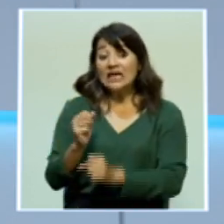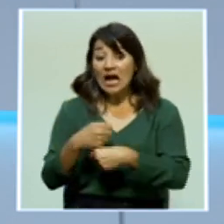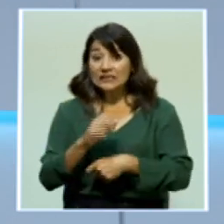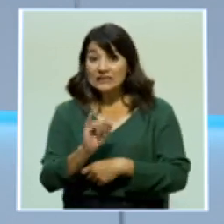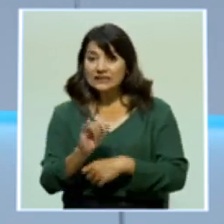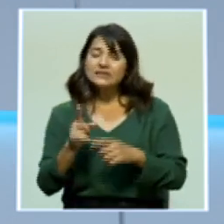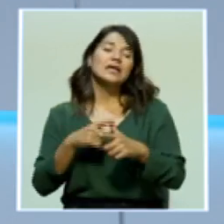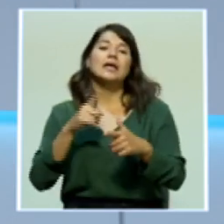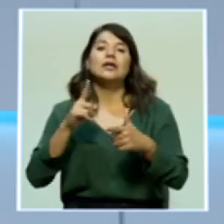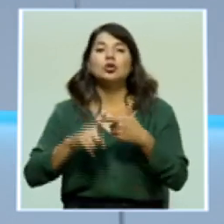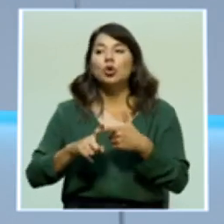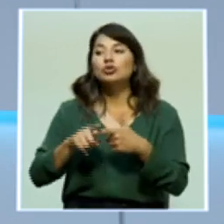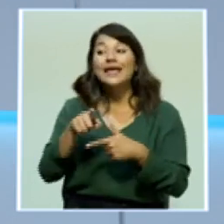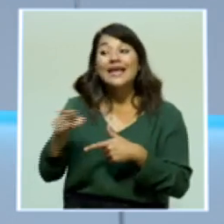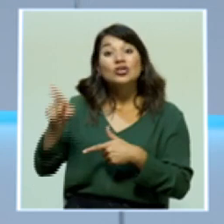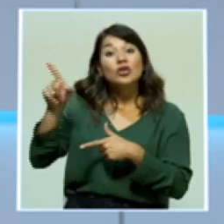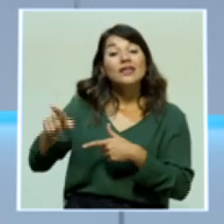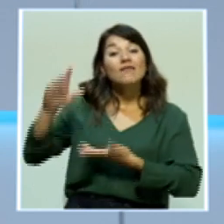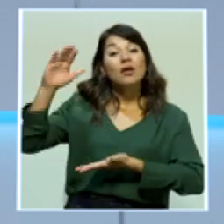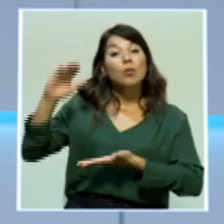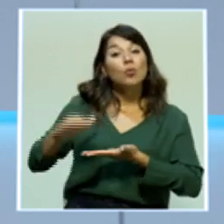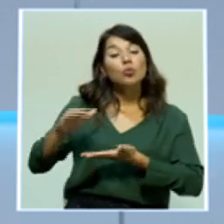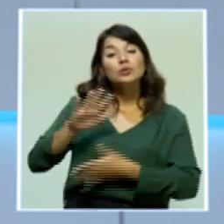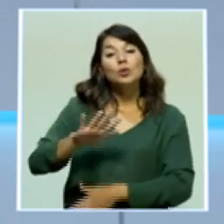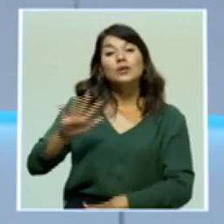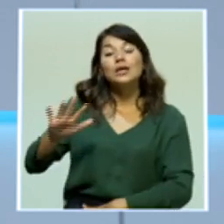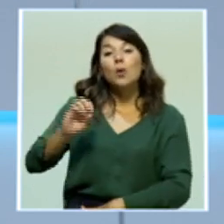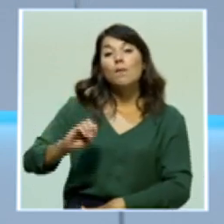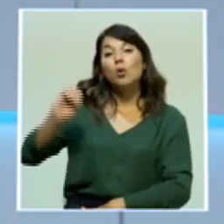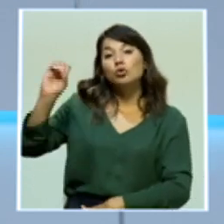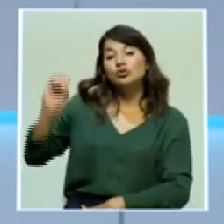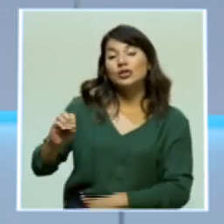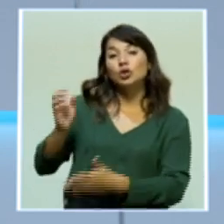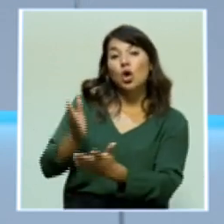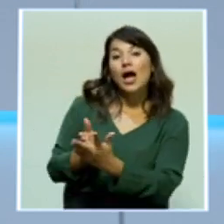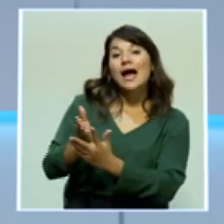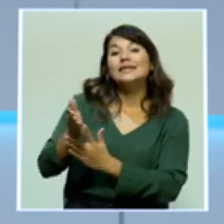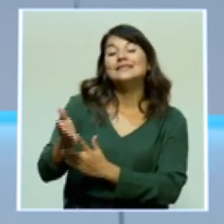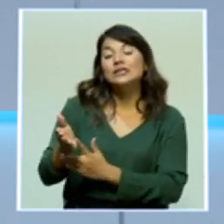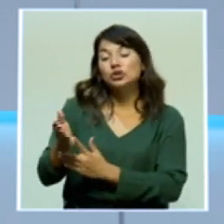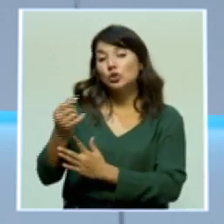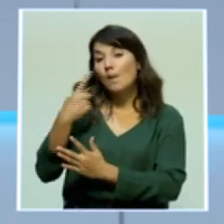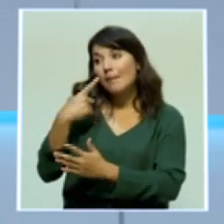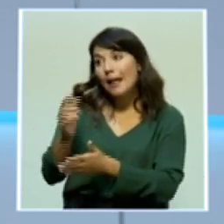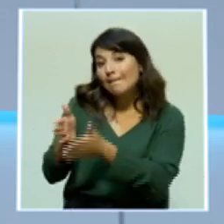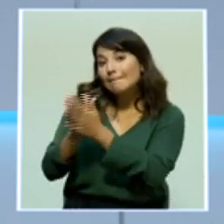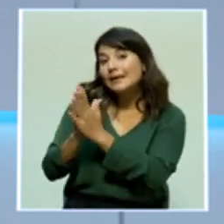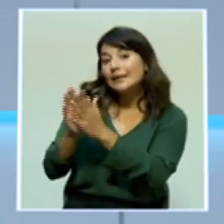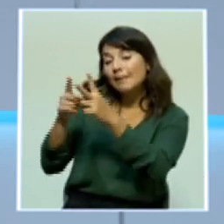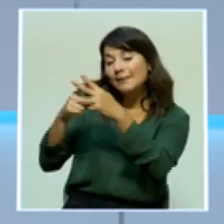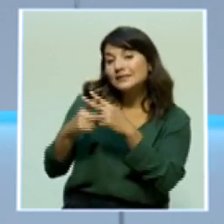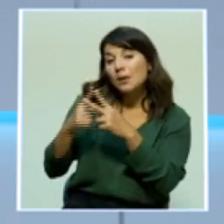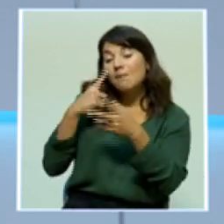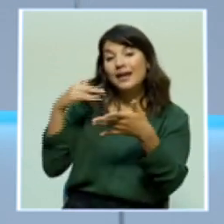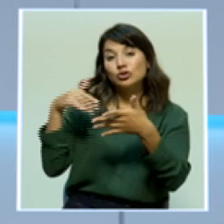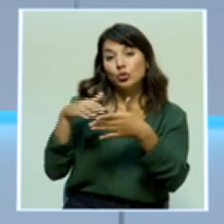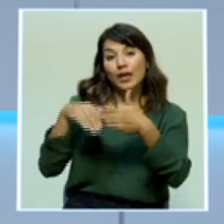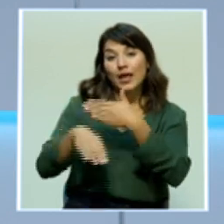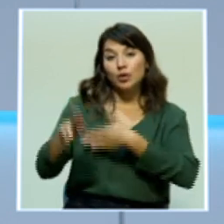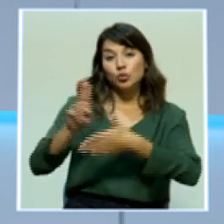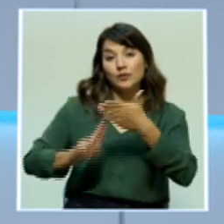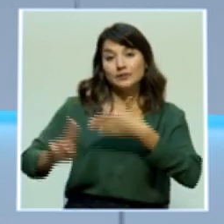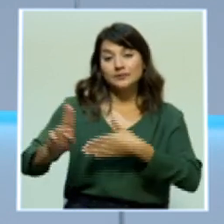tendrán que reducir en un 55% el acceso a los créditos para estudios universitarios.